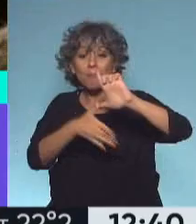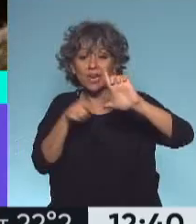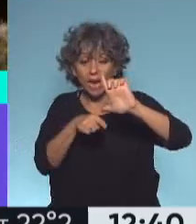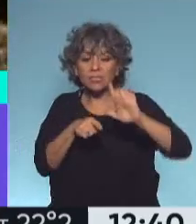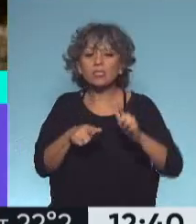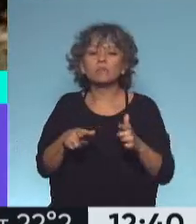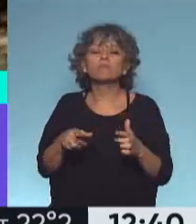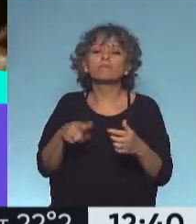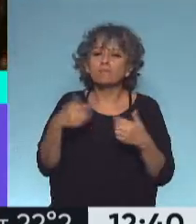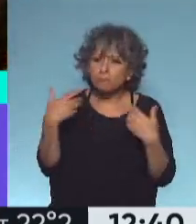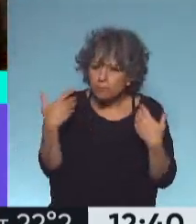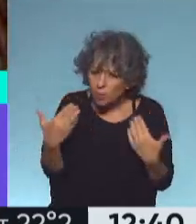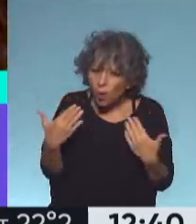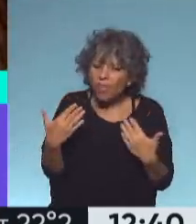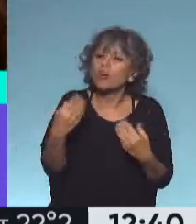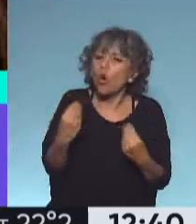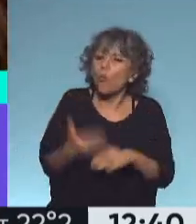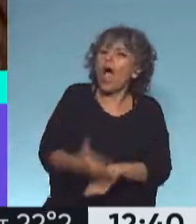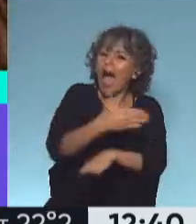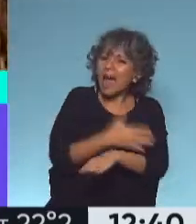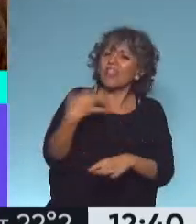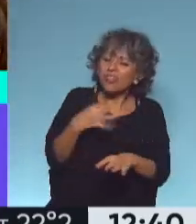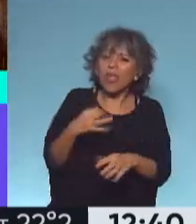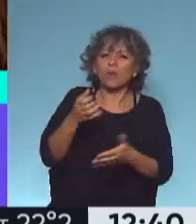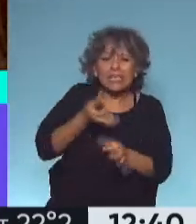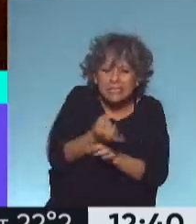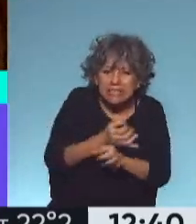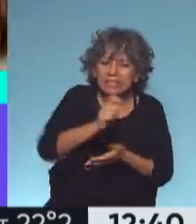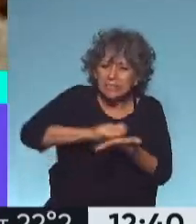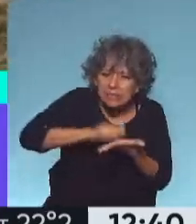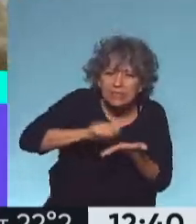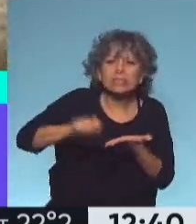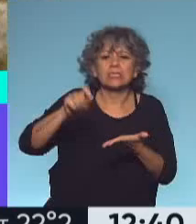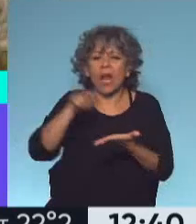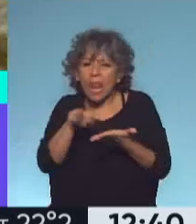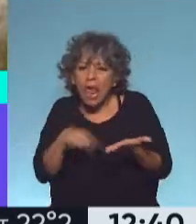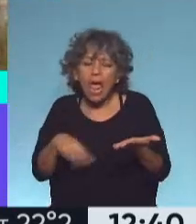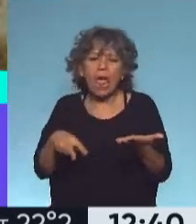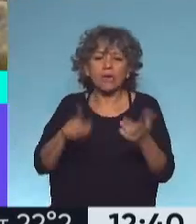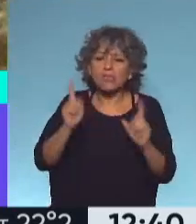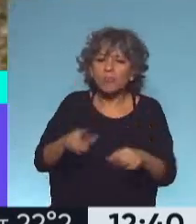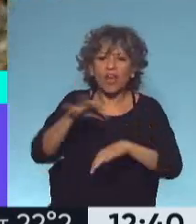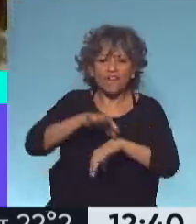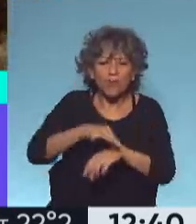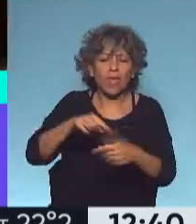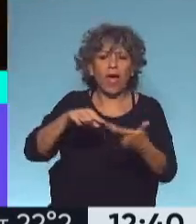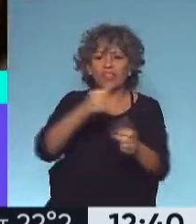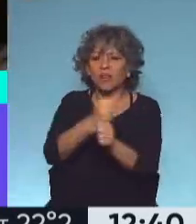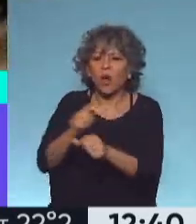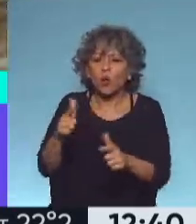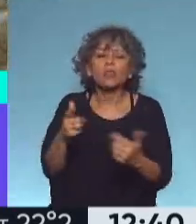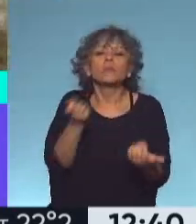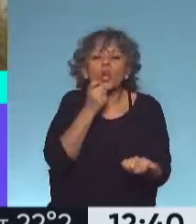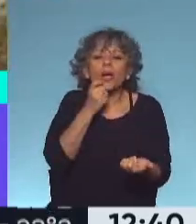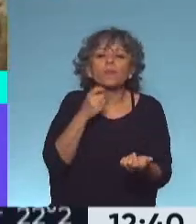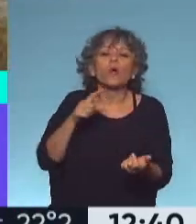solucionamos el problema del analfabetismo, las enfermedades, la salud, el desempleo. ¿Cómo atender las asimetrías, por